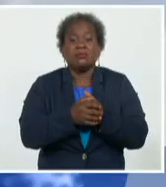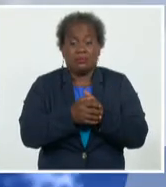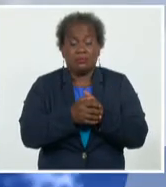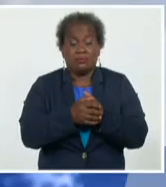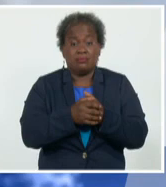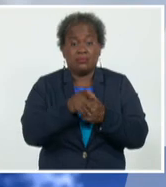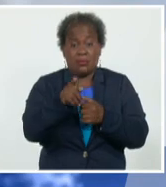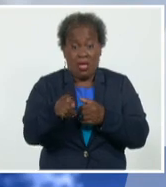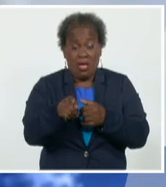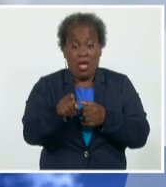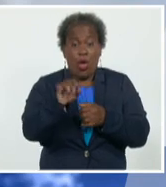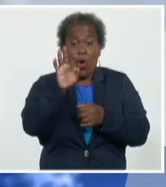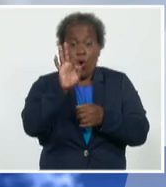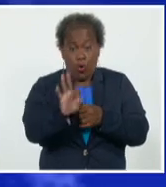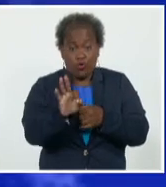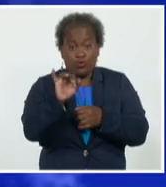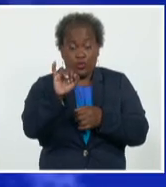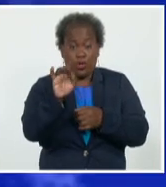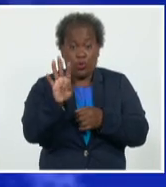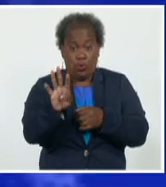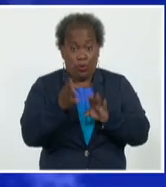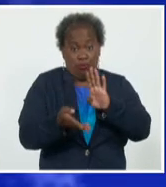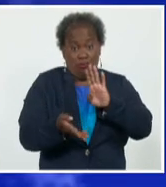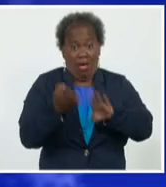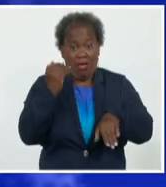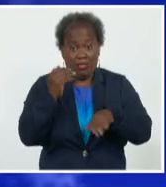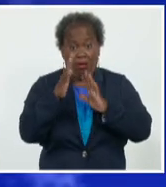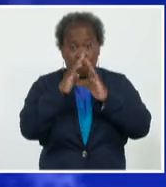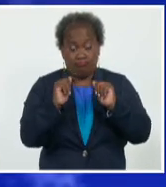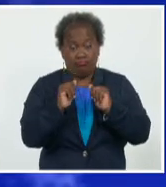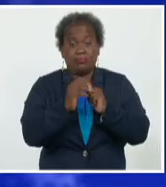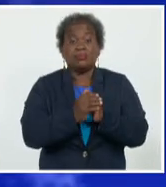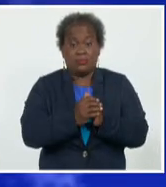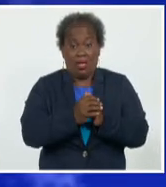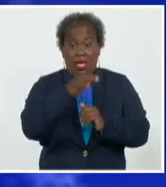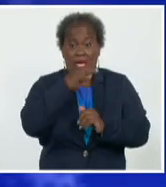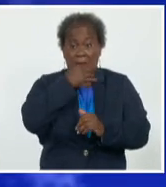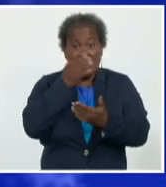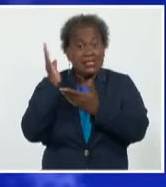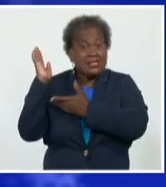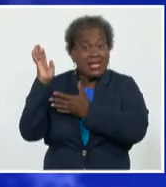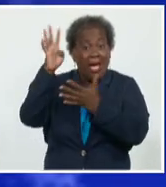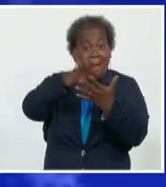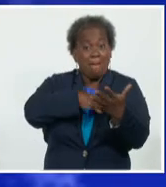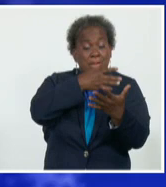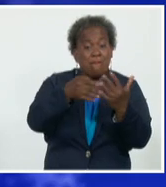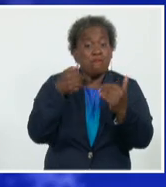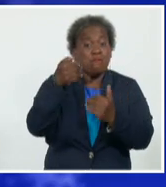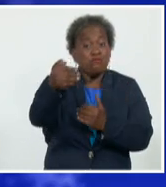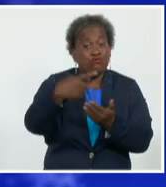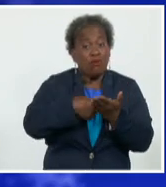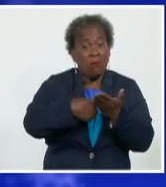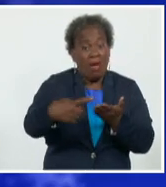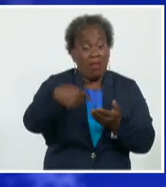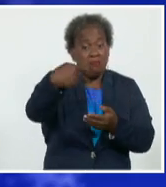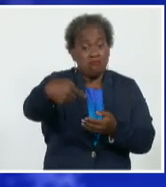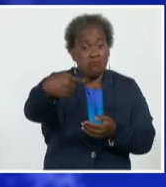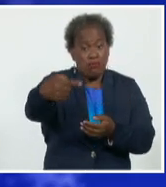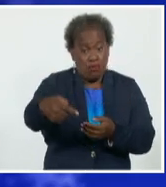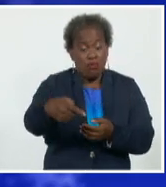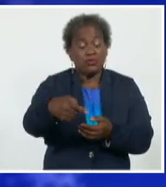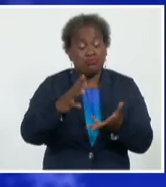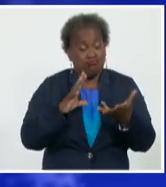864 altas clínicas. Según apuntan los pronósticos, la situación epidemiológica del país se mantendrá